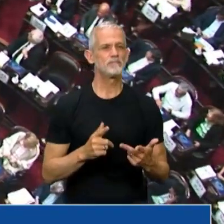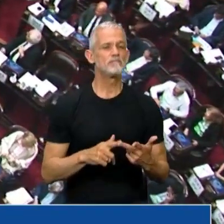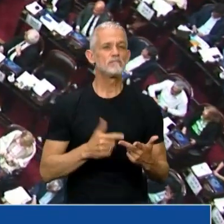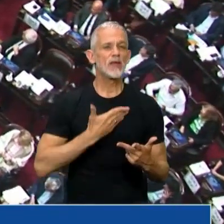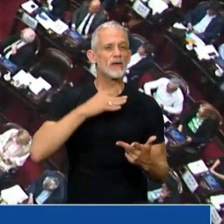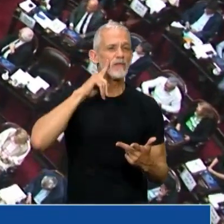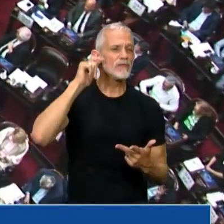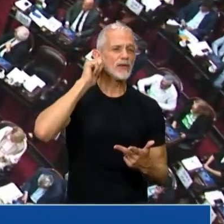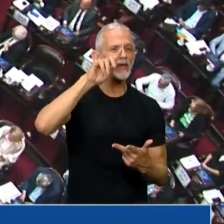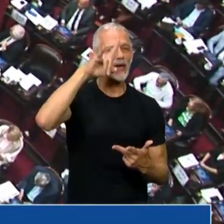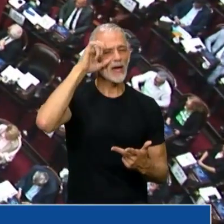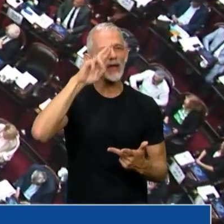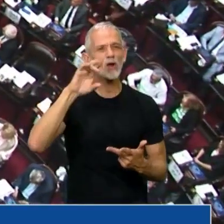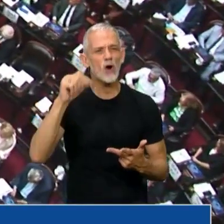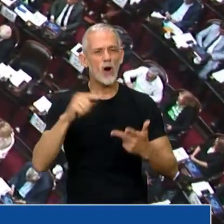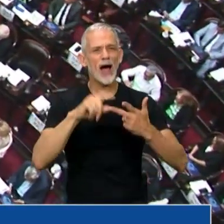Figueroa Casas.